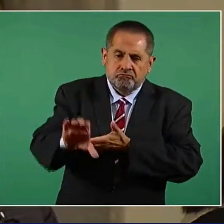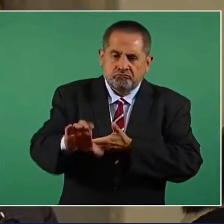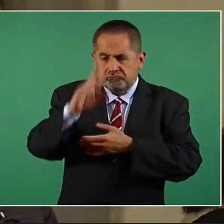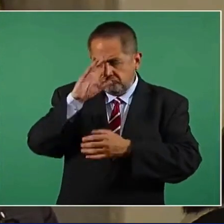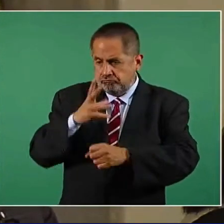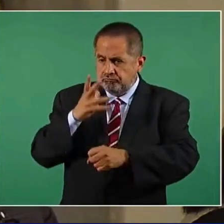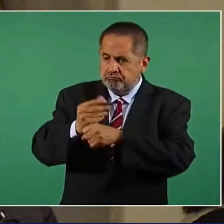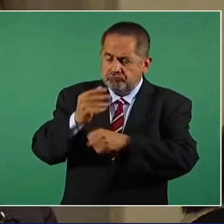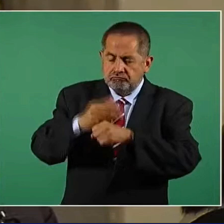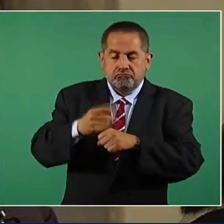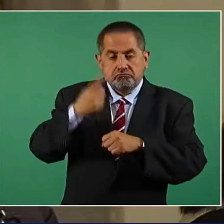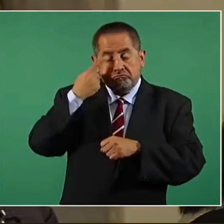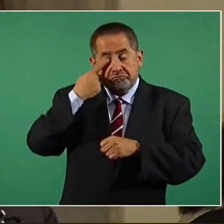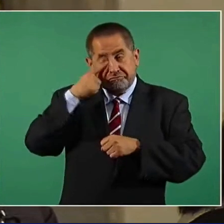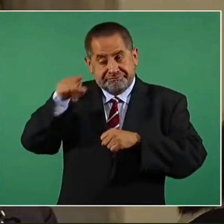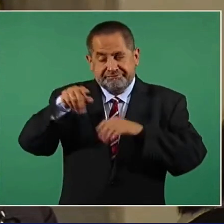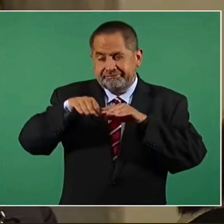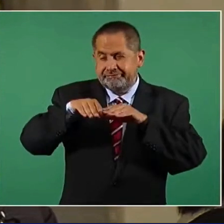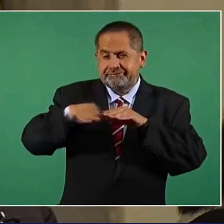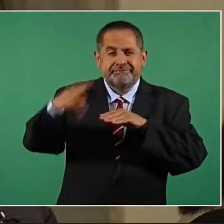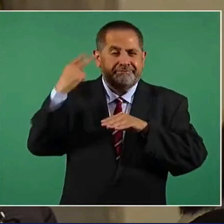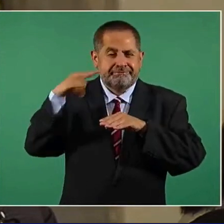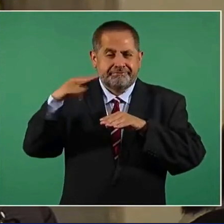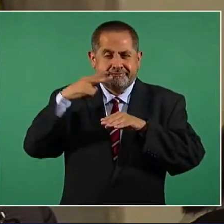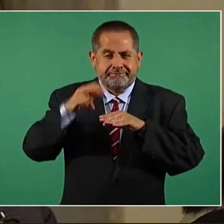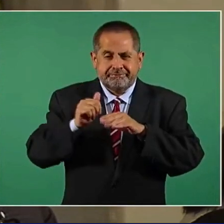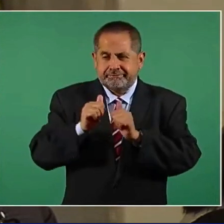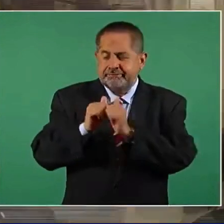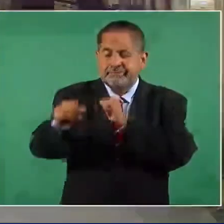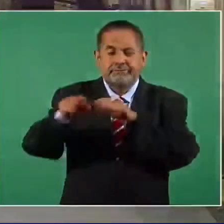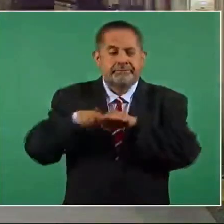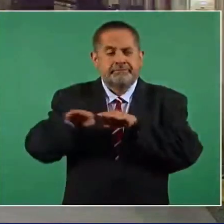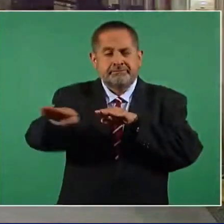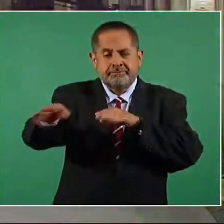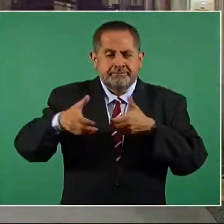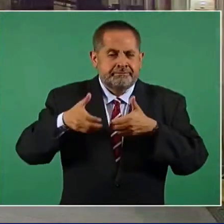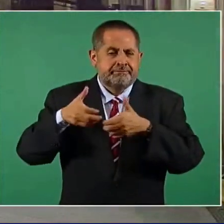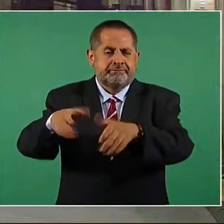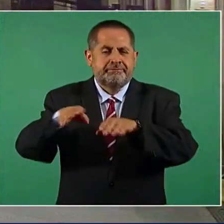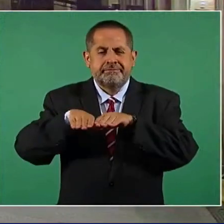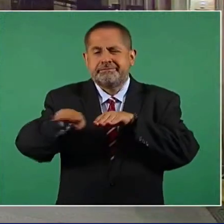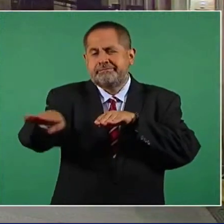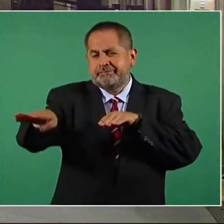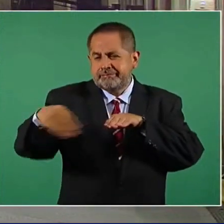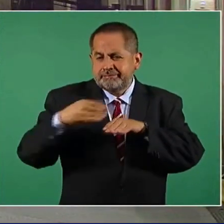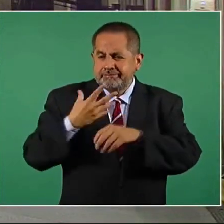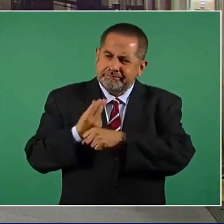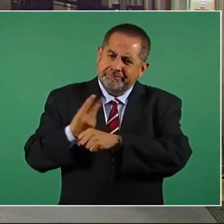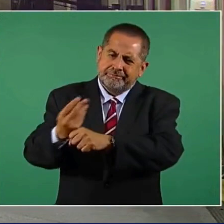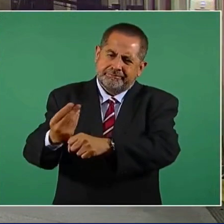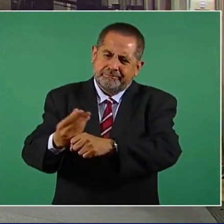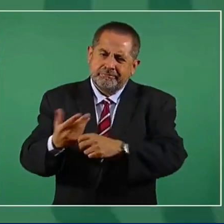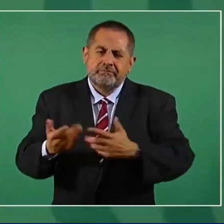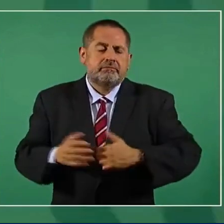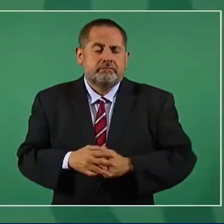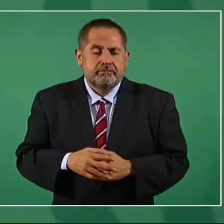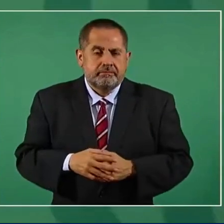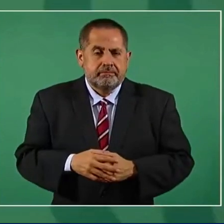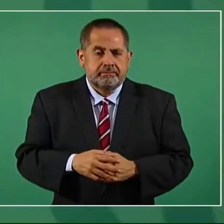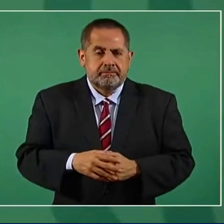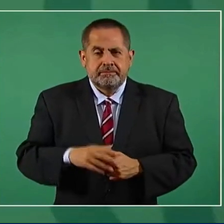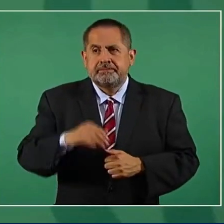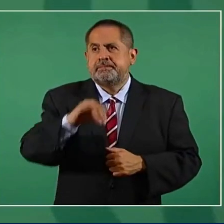estos problemas del sistema carretero veracruzano? Sí, mire, el presupuesto